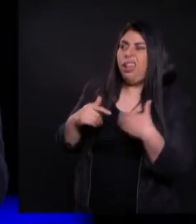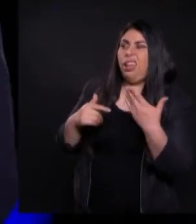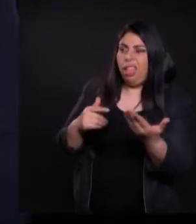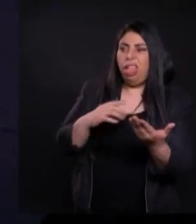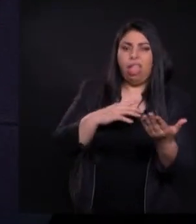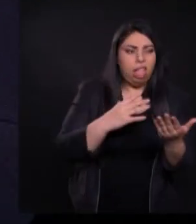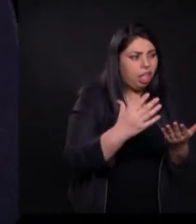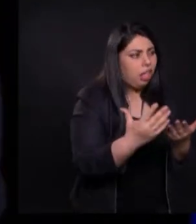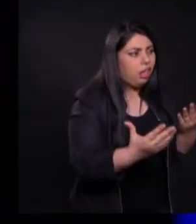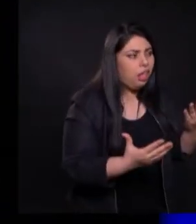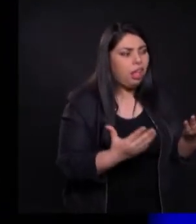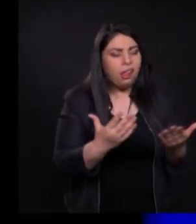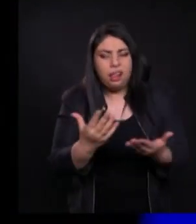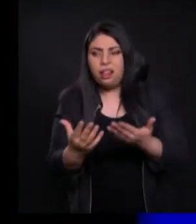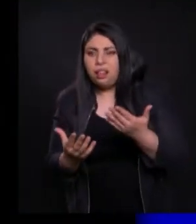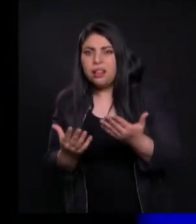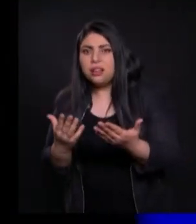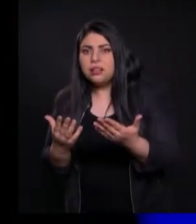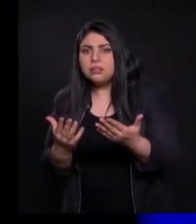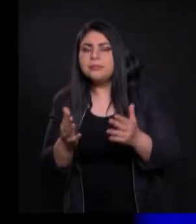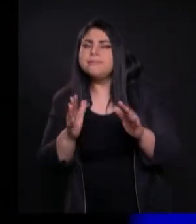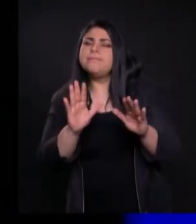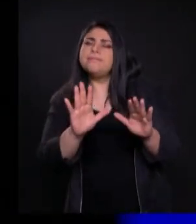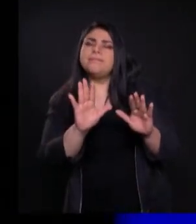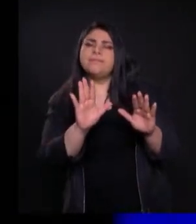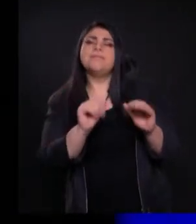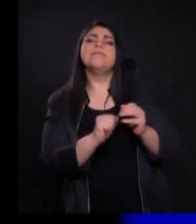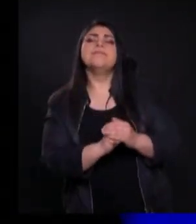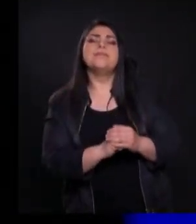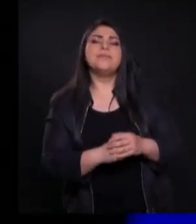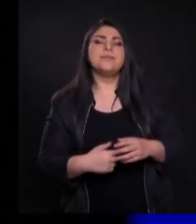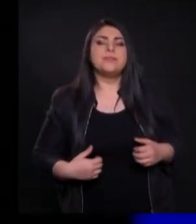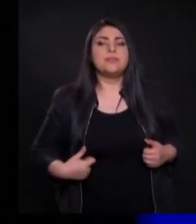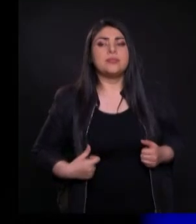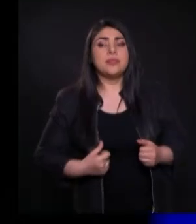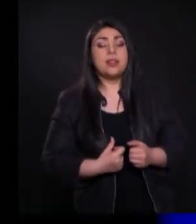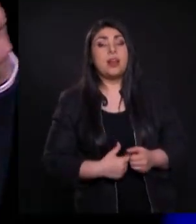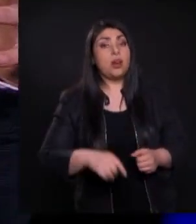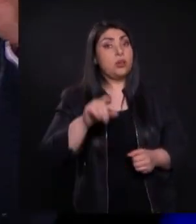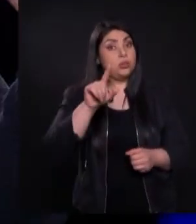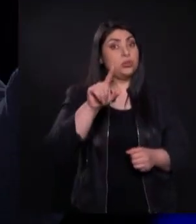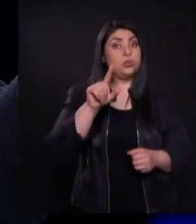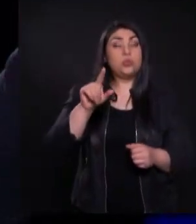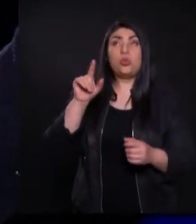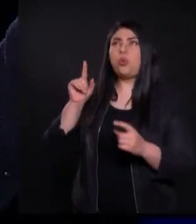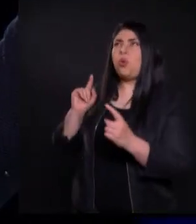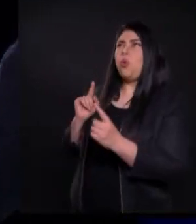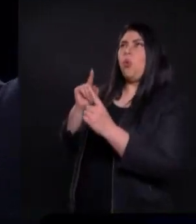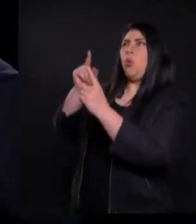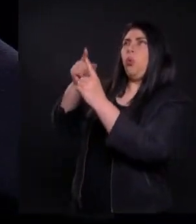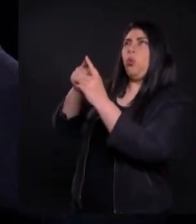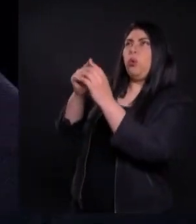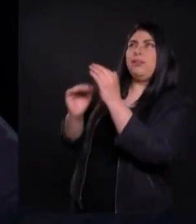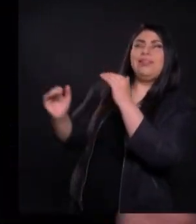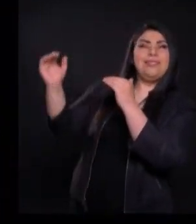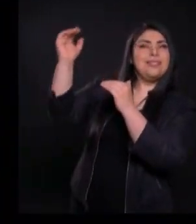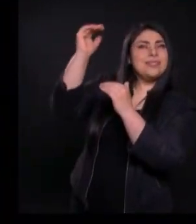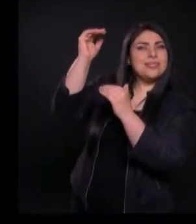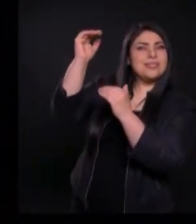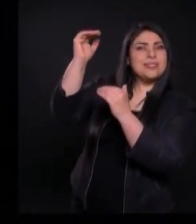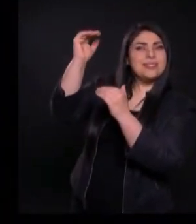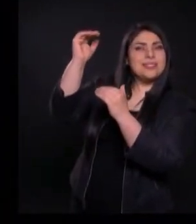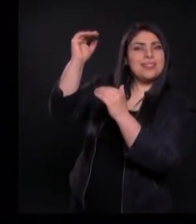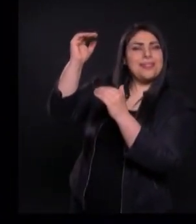lo que estaba diciendo Jesús Porque no quiere decir que para que tú llegues a una posición y te puedas